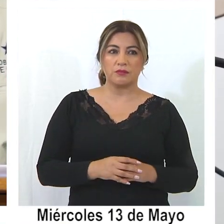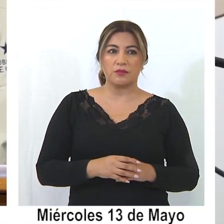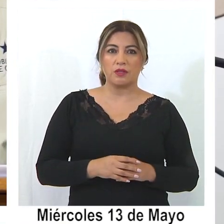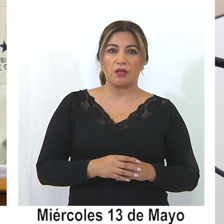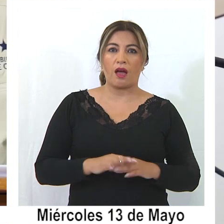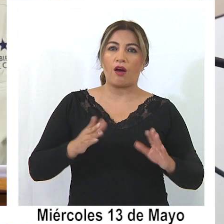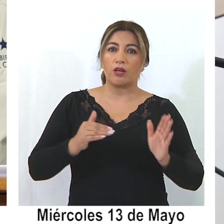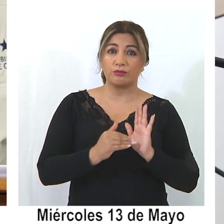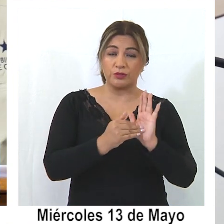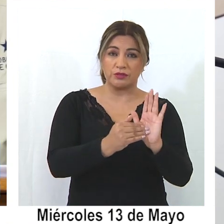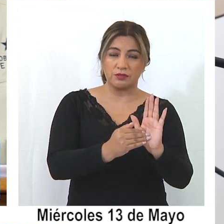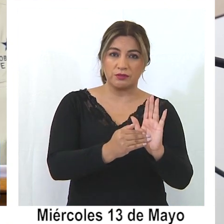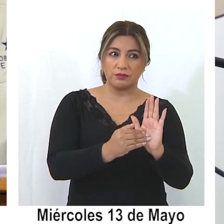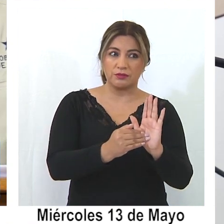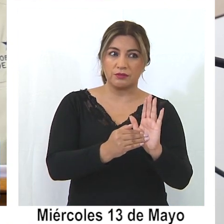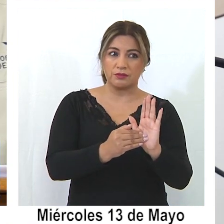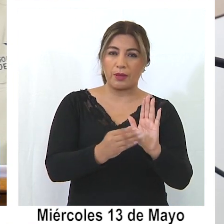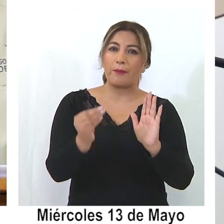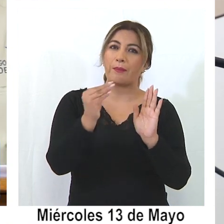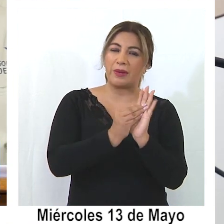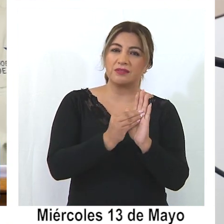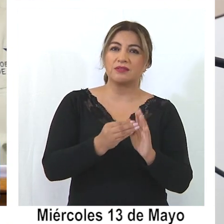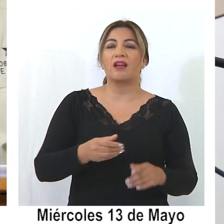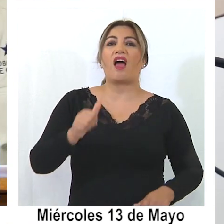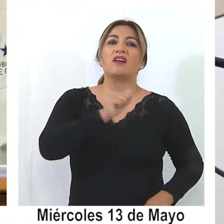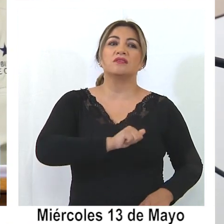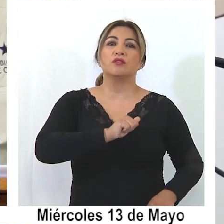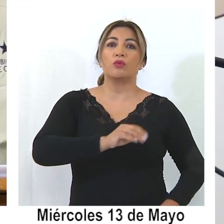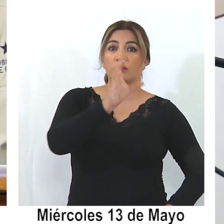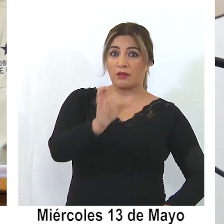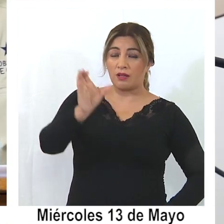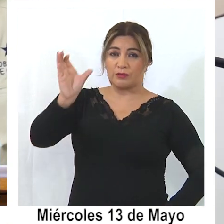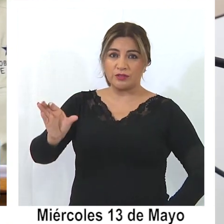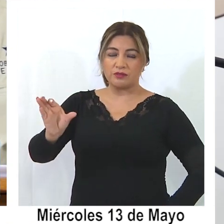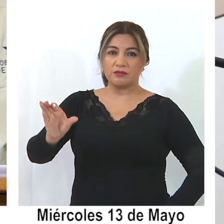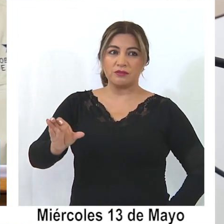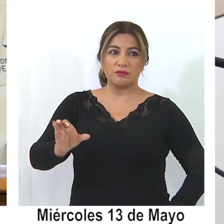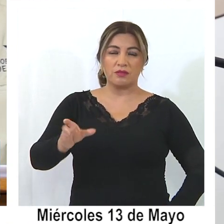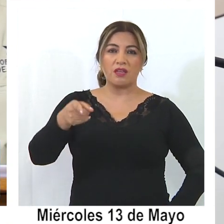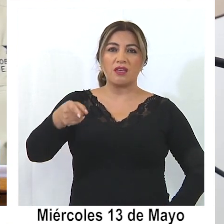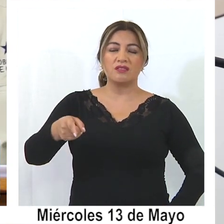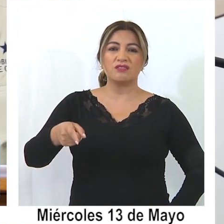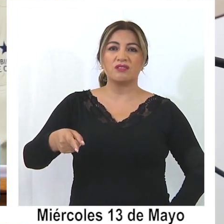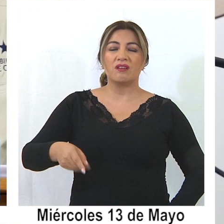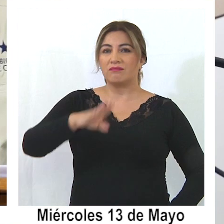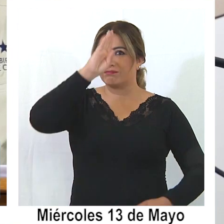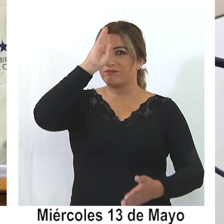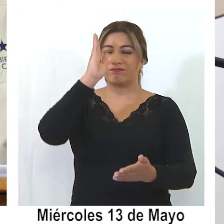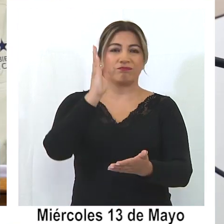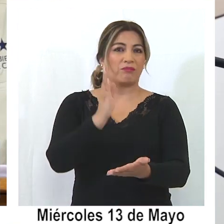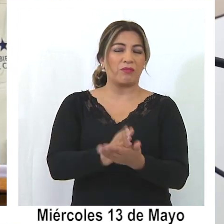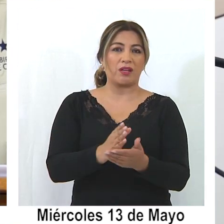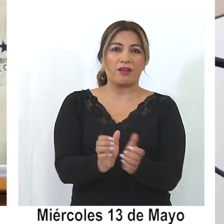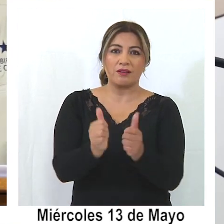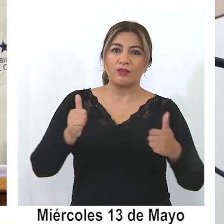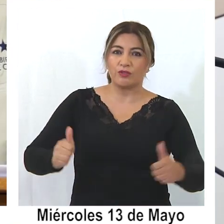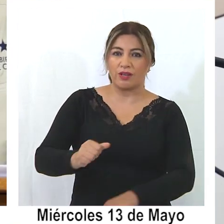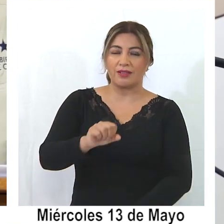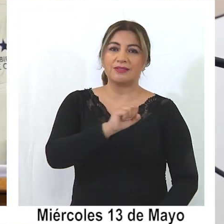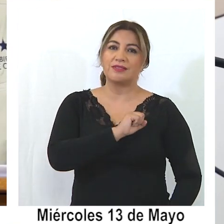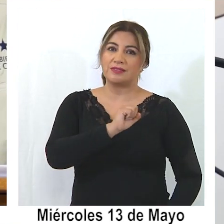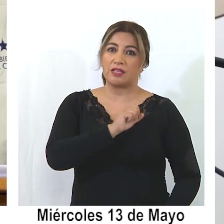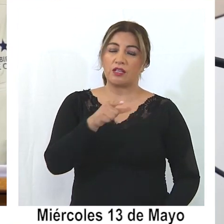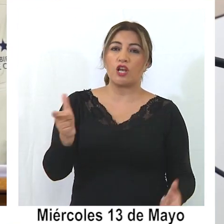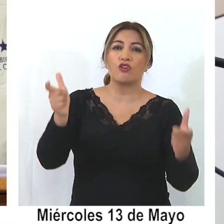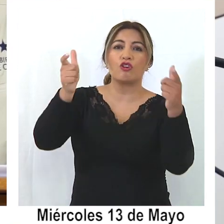hemos dado a conocer ahora, más, ¿no es cierto?, la actitud de la gente, es que hace tomar esta decisión de la autoridad nacional, la cual